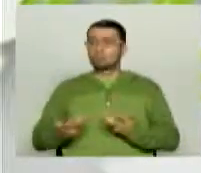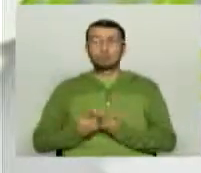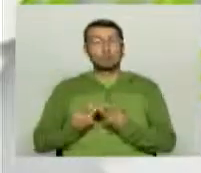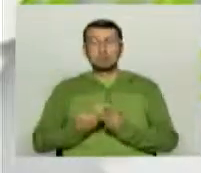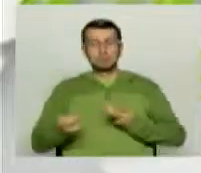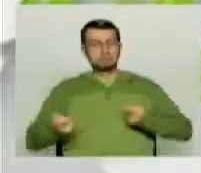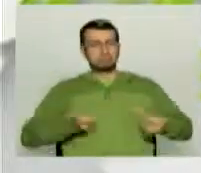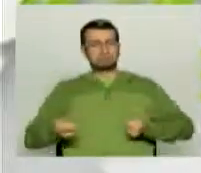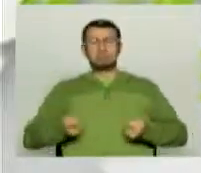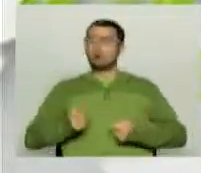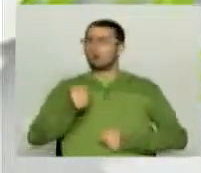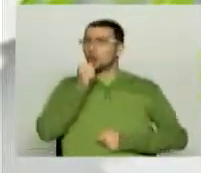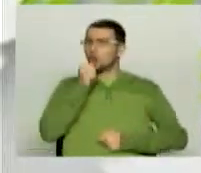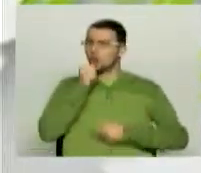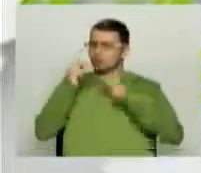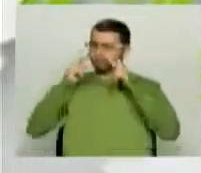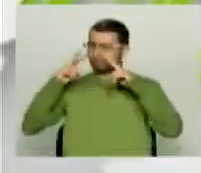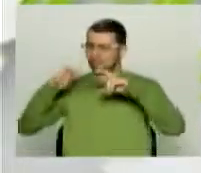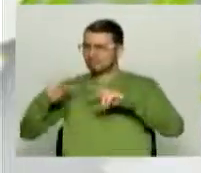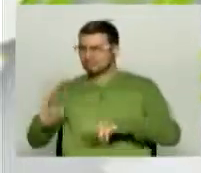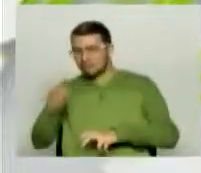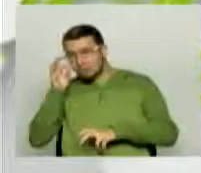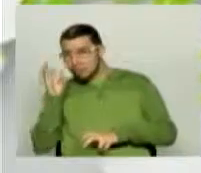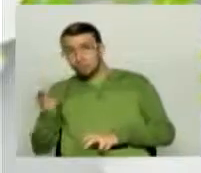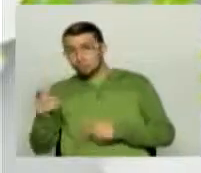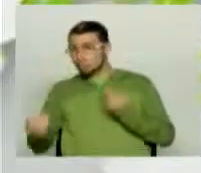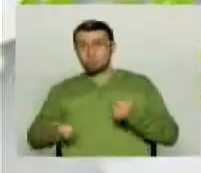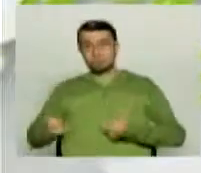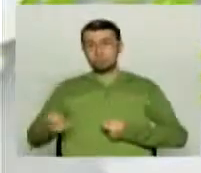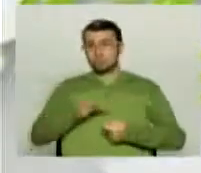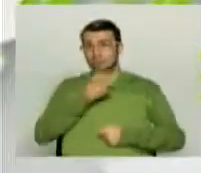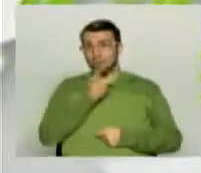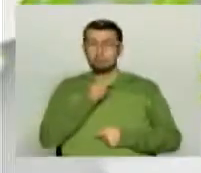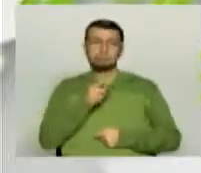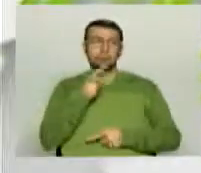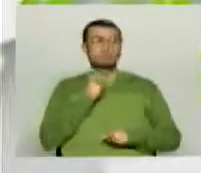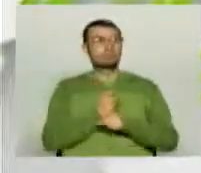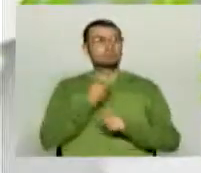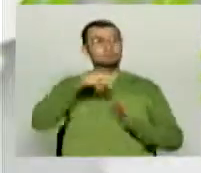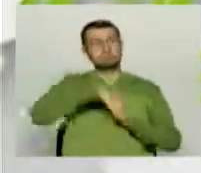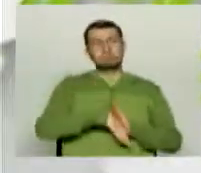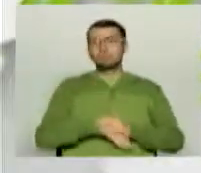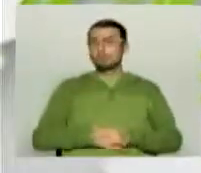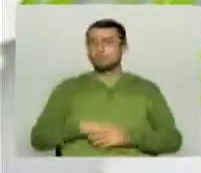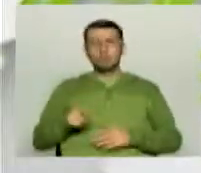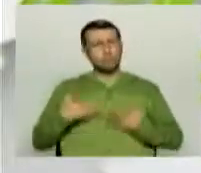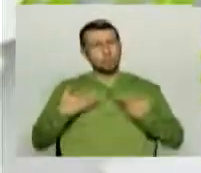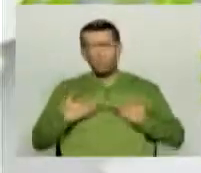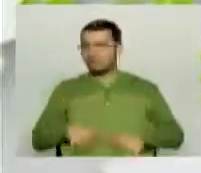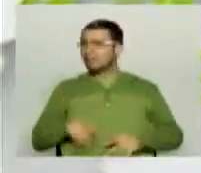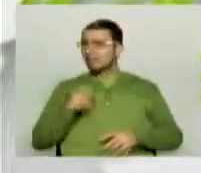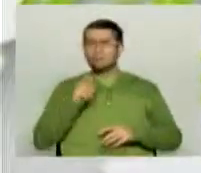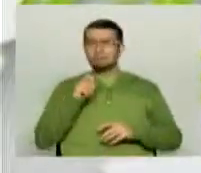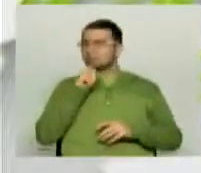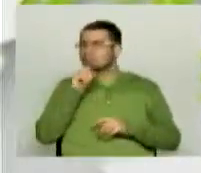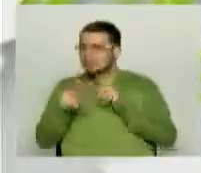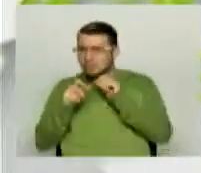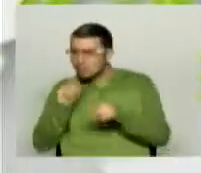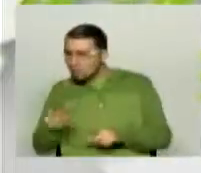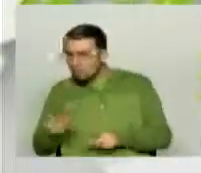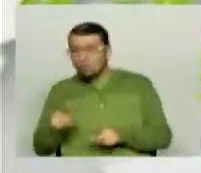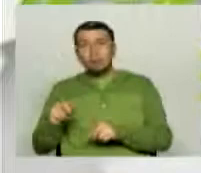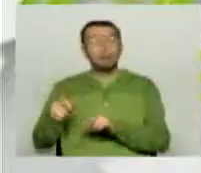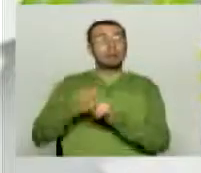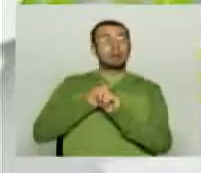el periodismo investigativo, nos podemos quedar con toda punta de internet porque cualquier consulta que se tenga inmediatamente